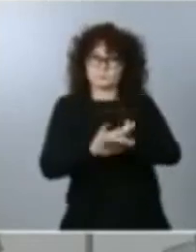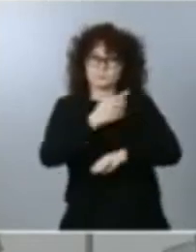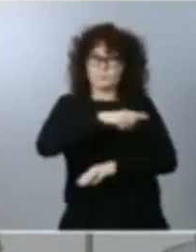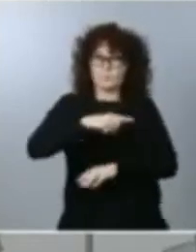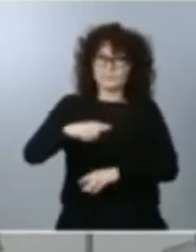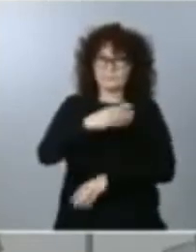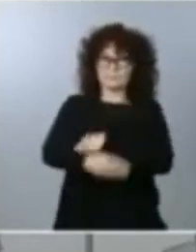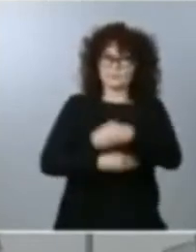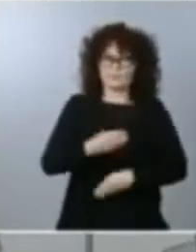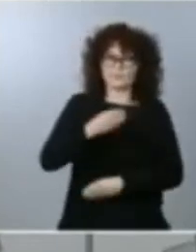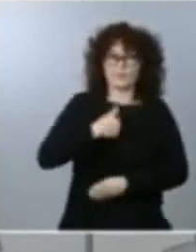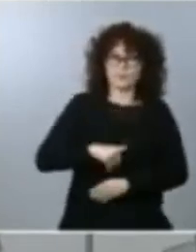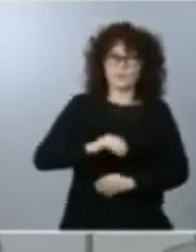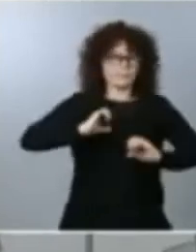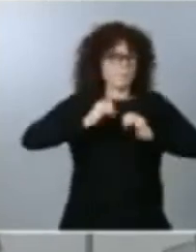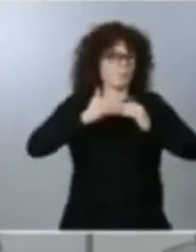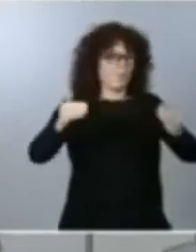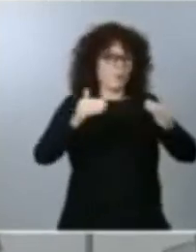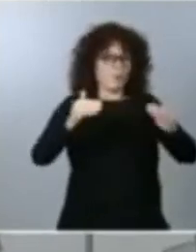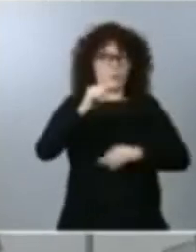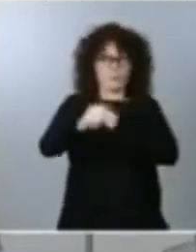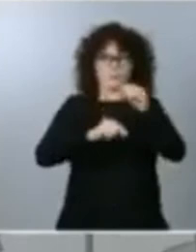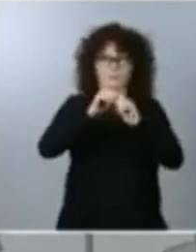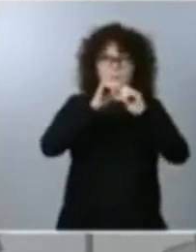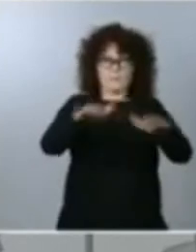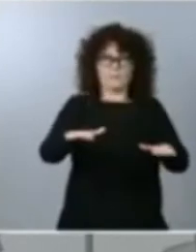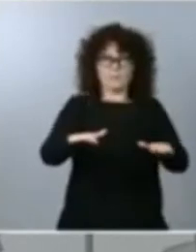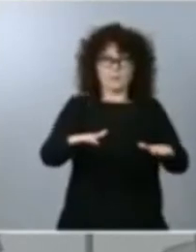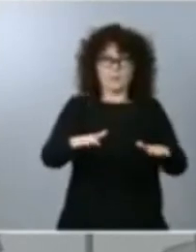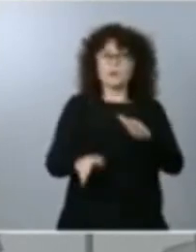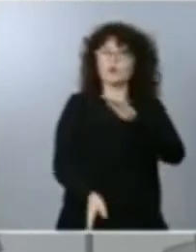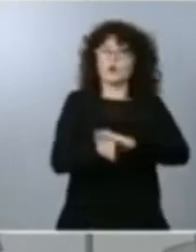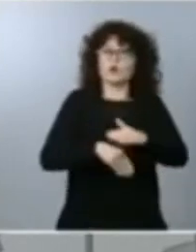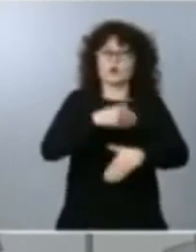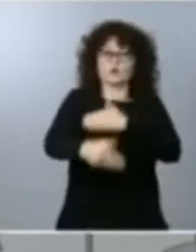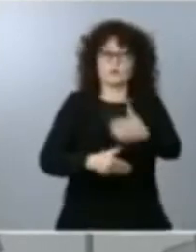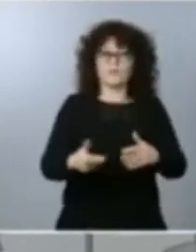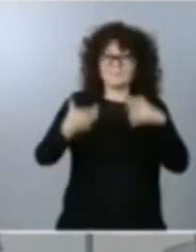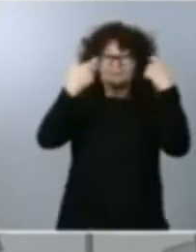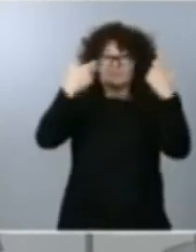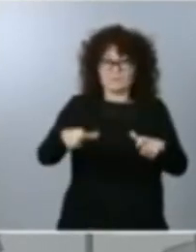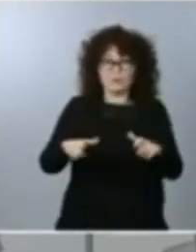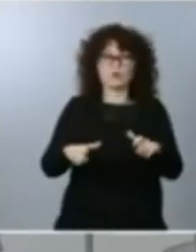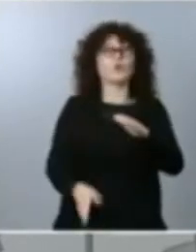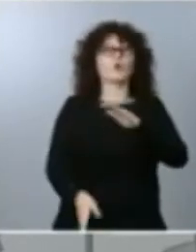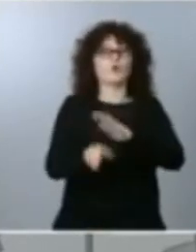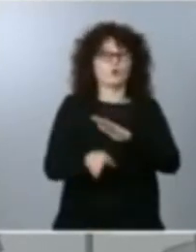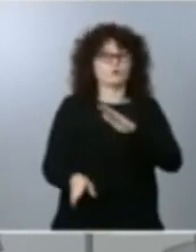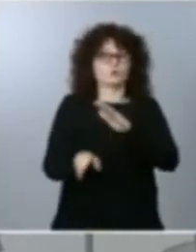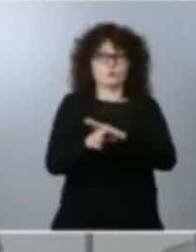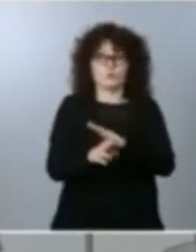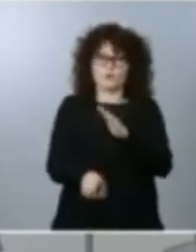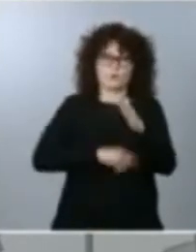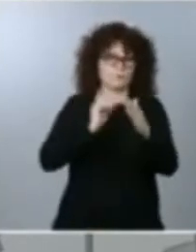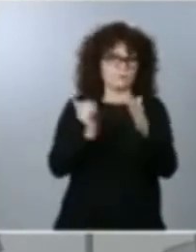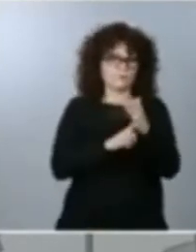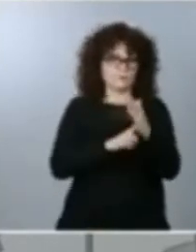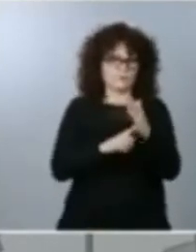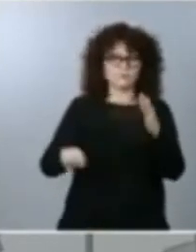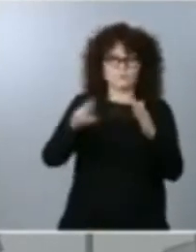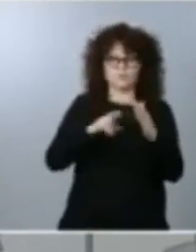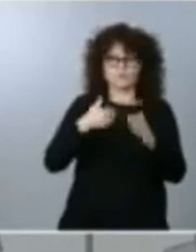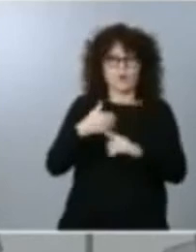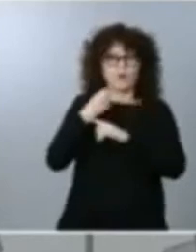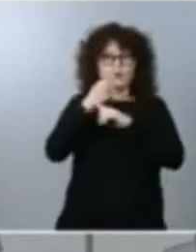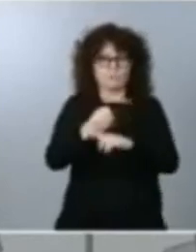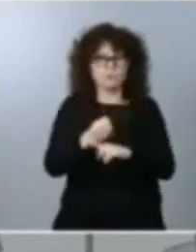principio de la pandemia y desde luego nuestro compromiso con el sector ORECA es rotundo seguiremos apoyándoles y vamos a aprobar ese plan en cuanto